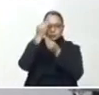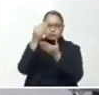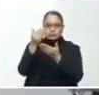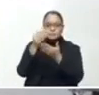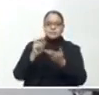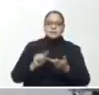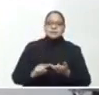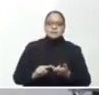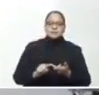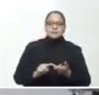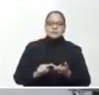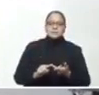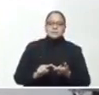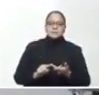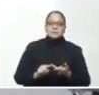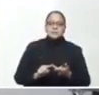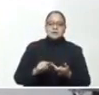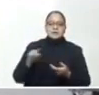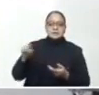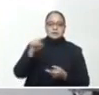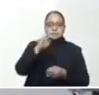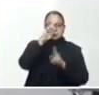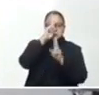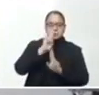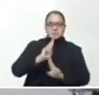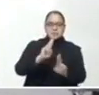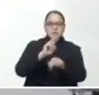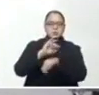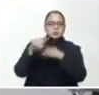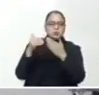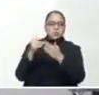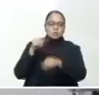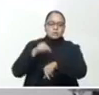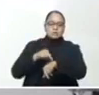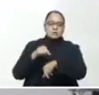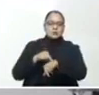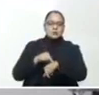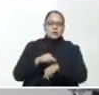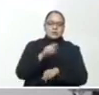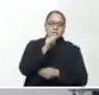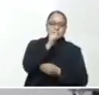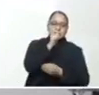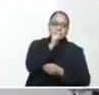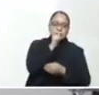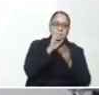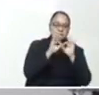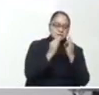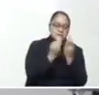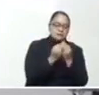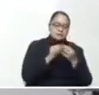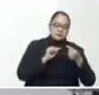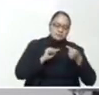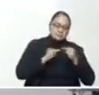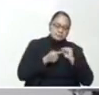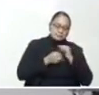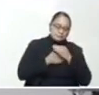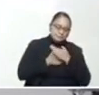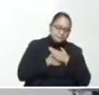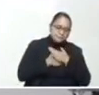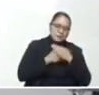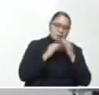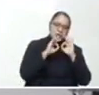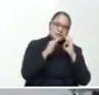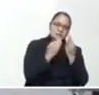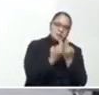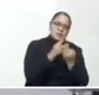cobertura de la información, respetando en todo momento la privacidad y el dolor que hoy embarga a una